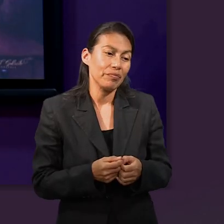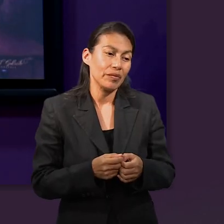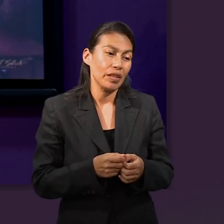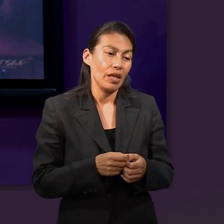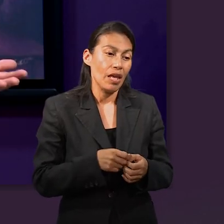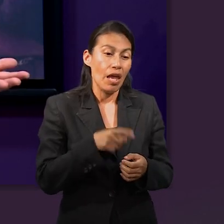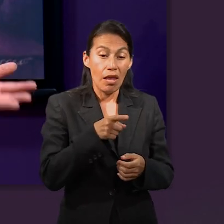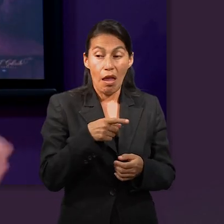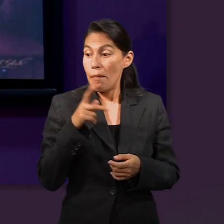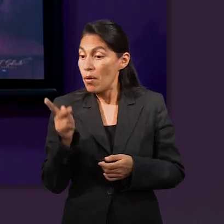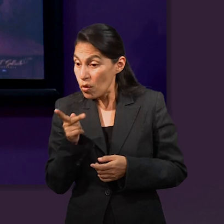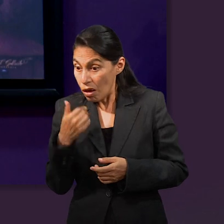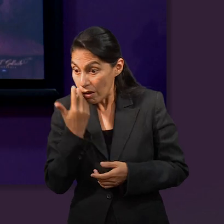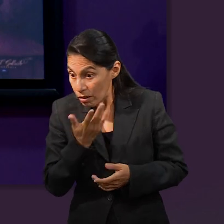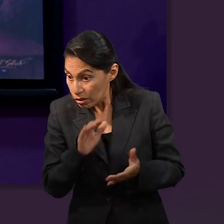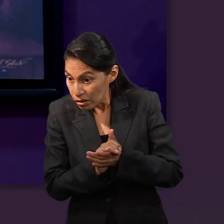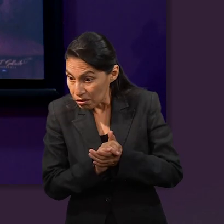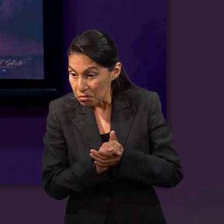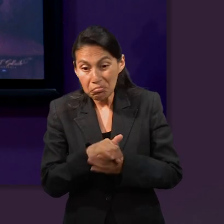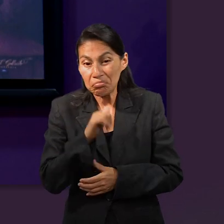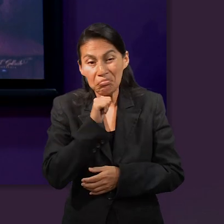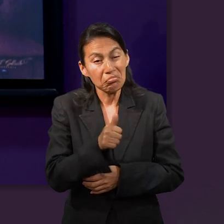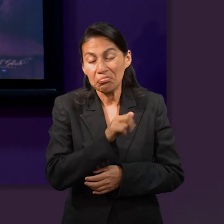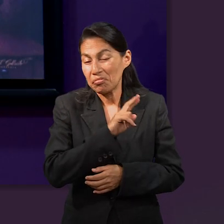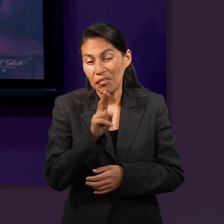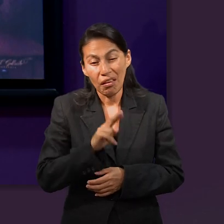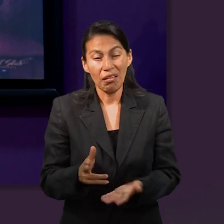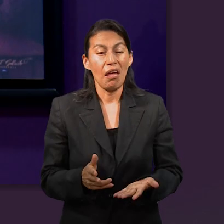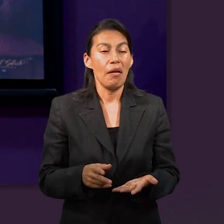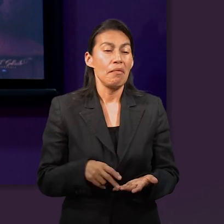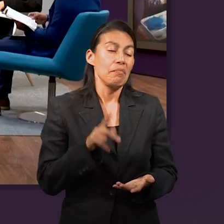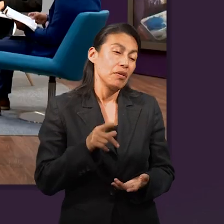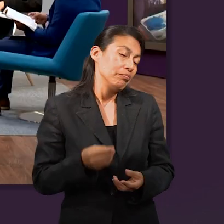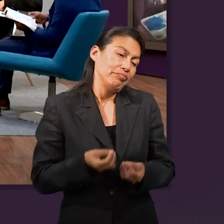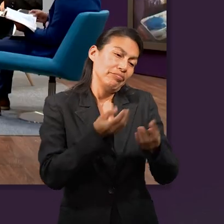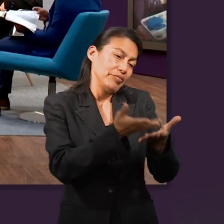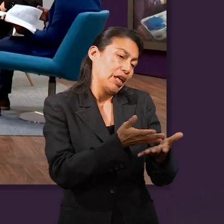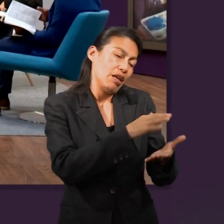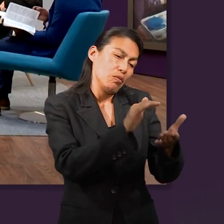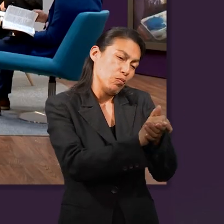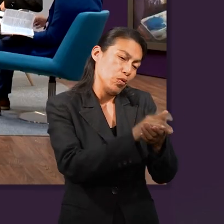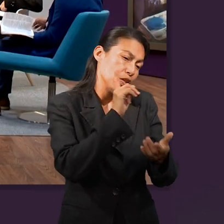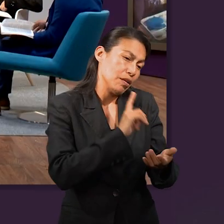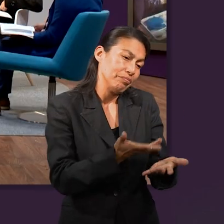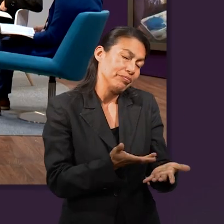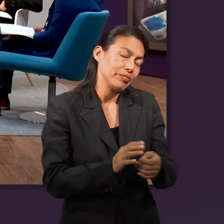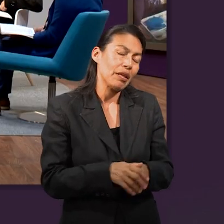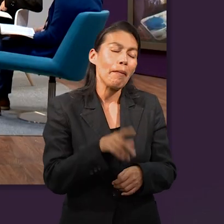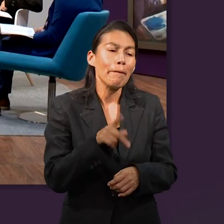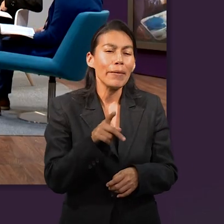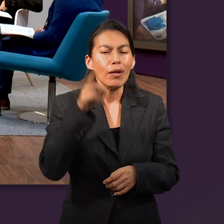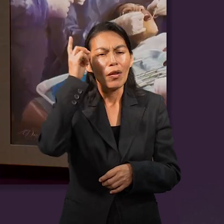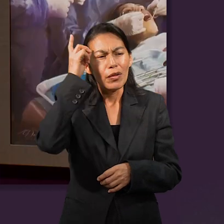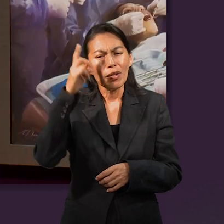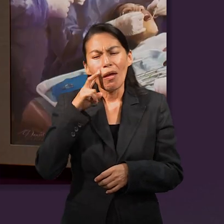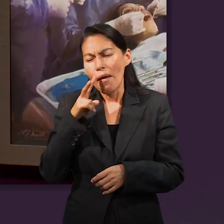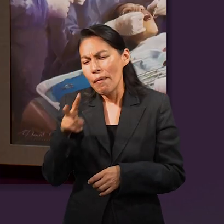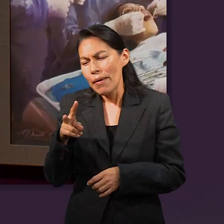se le pida a ella la opinión. Pero la Biblia nos muestra en el Génesis 29, 31, como